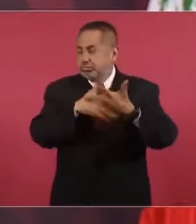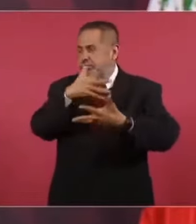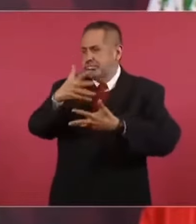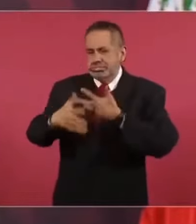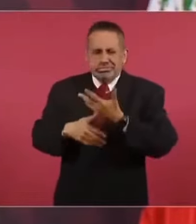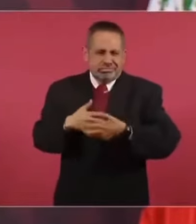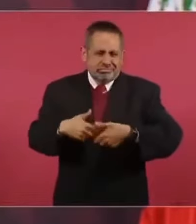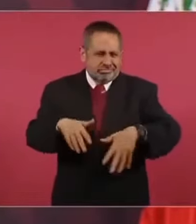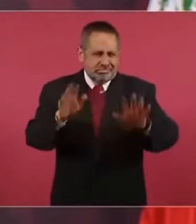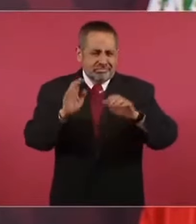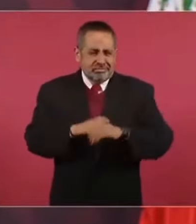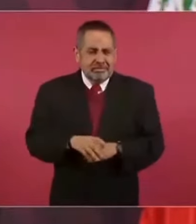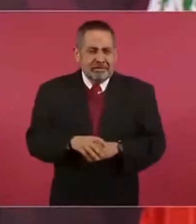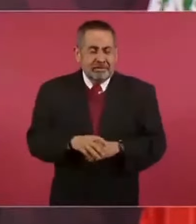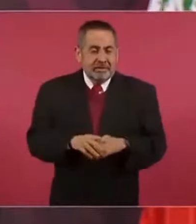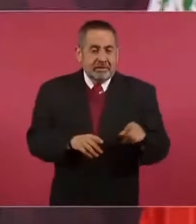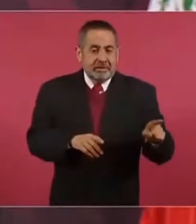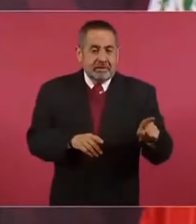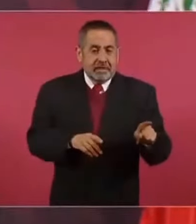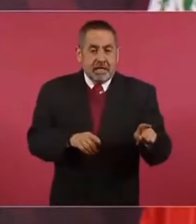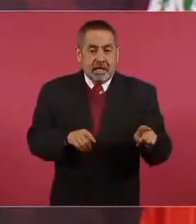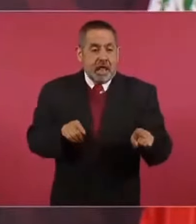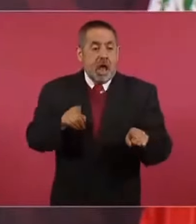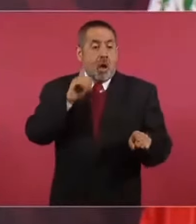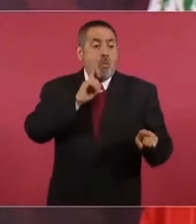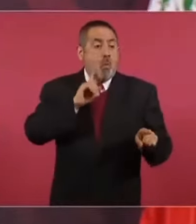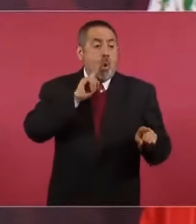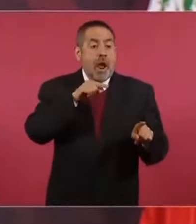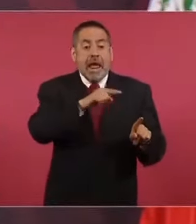candidata, va a ser una mañanera.